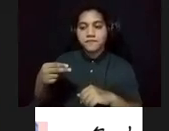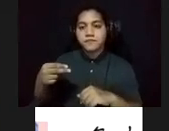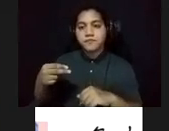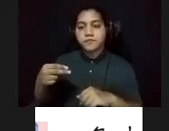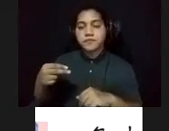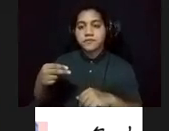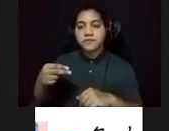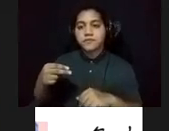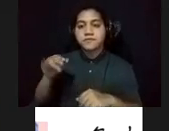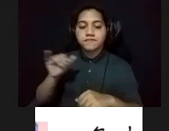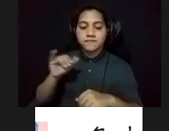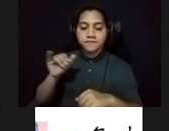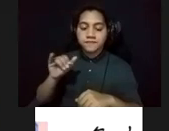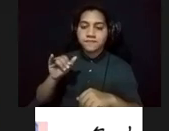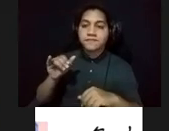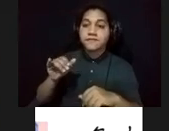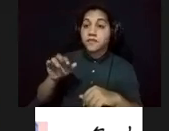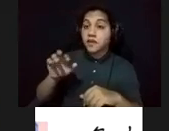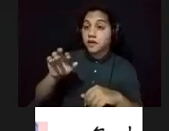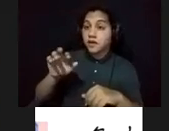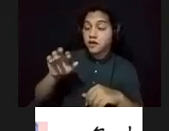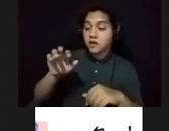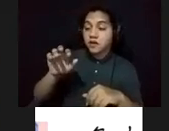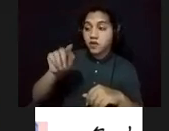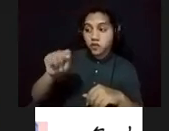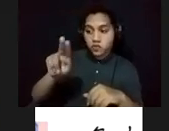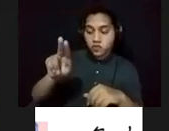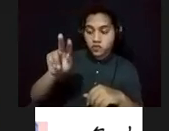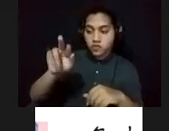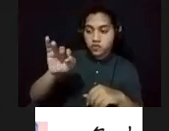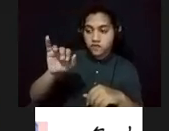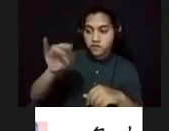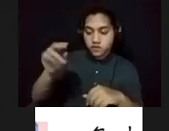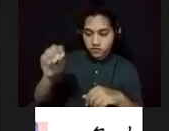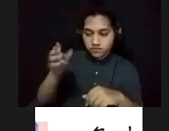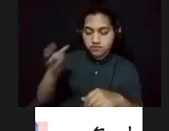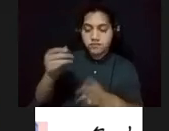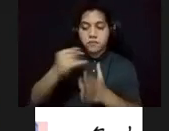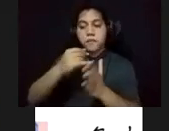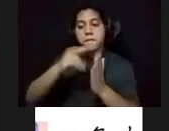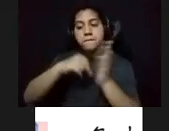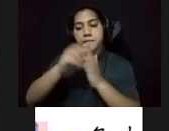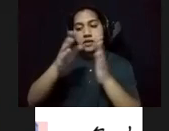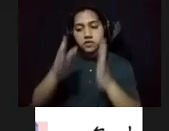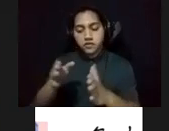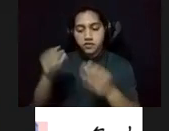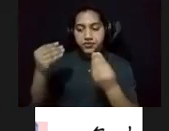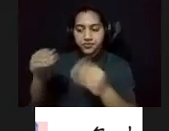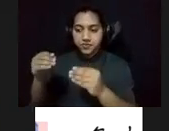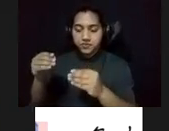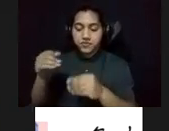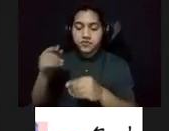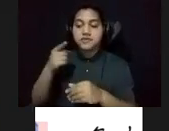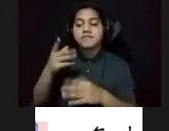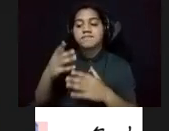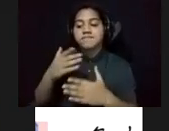la certeza de que Rafael Tufiño, el pintor del pueblo, disfrutó al máximo cada obra